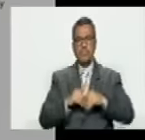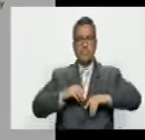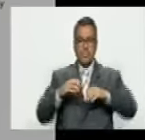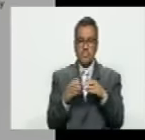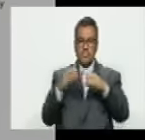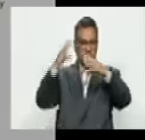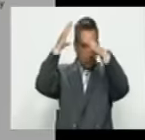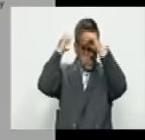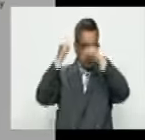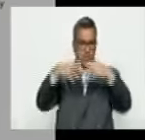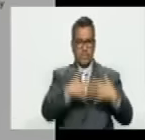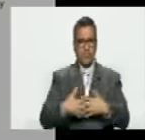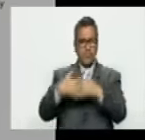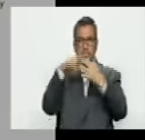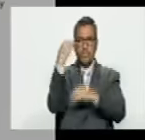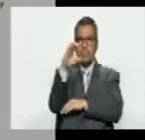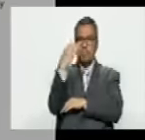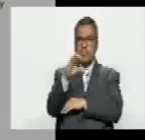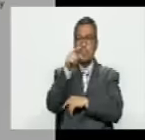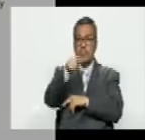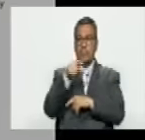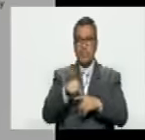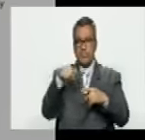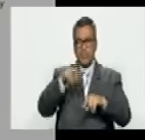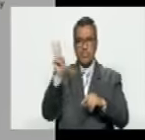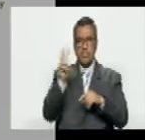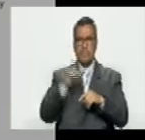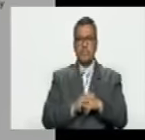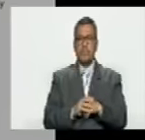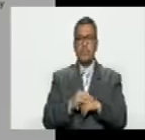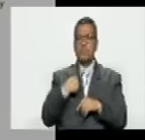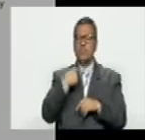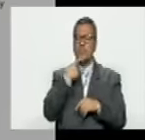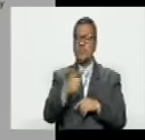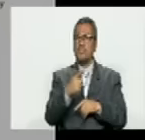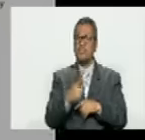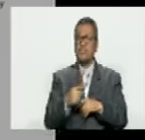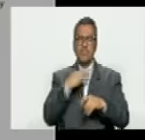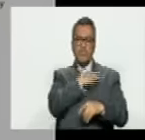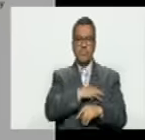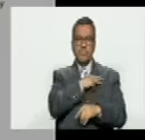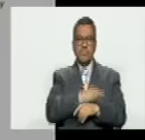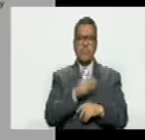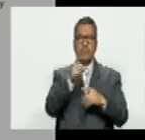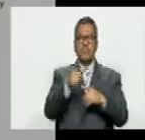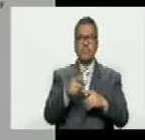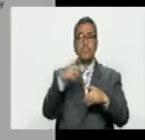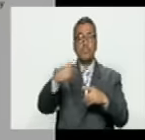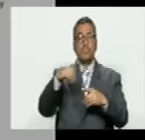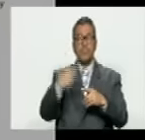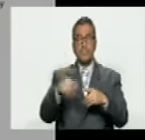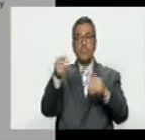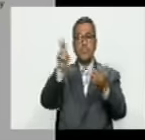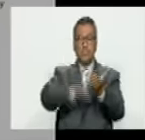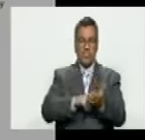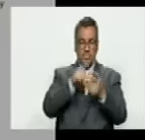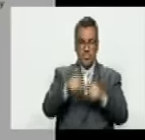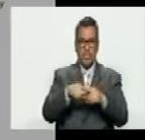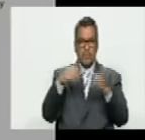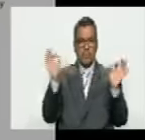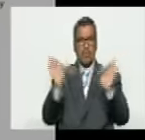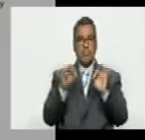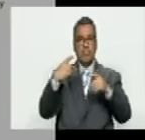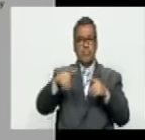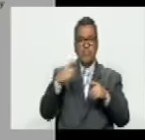de Estados Unidos en Colombia tienen una sección para Venezuela y cuál dice ellos que es su misión redemocratizar a Venezuela en Venezuela no hay